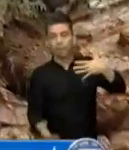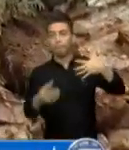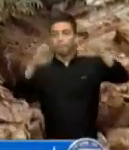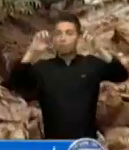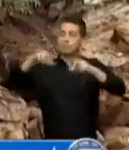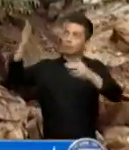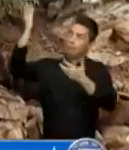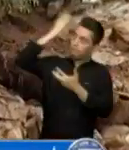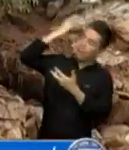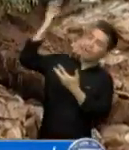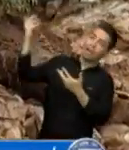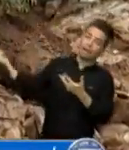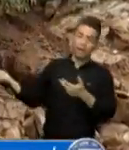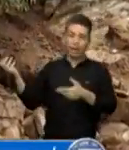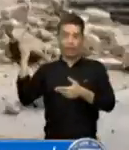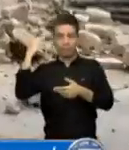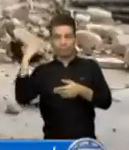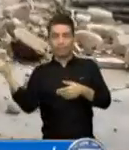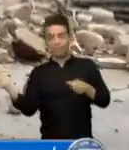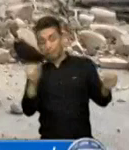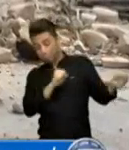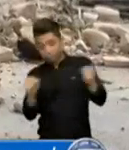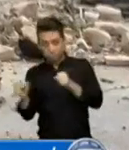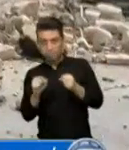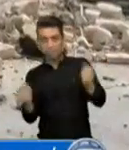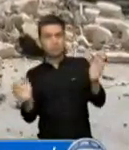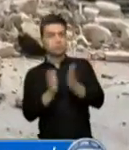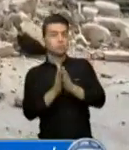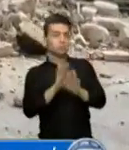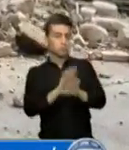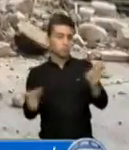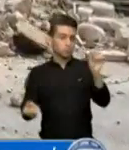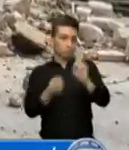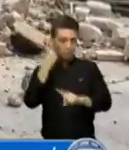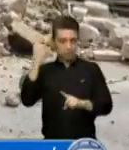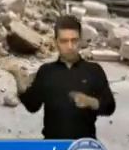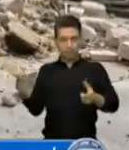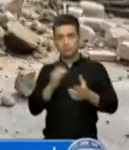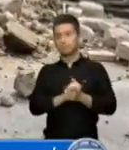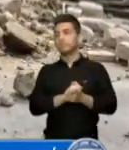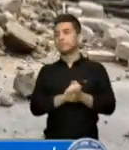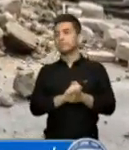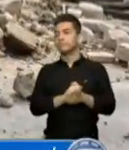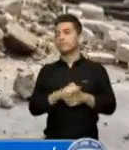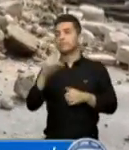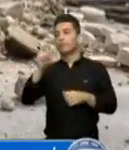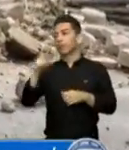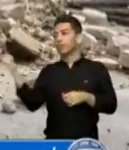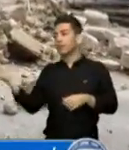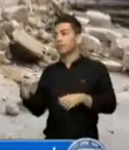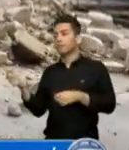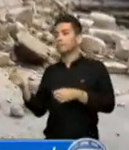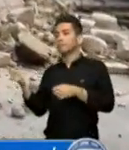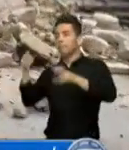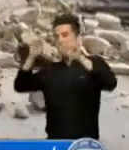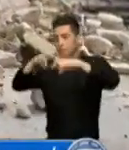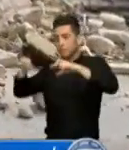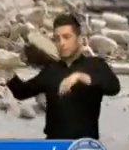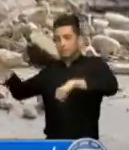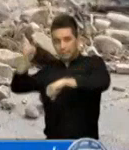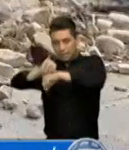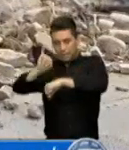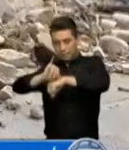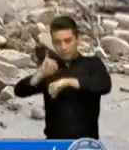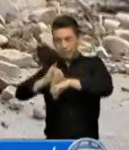área en ese instante y le causó la muerte. Los representantes de la parroquia católica indicaron que se realizan las